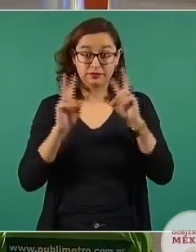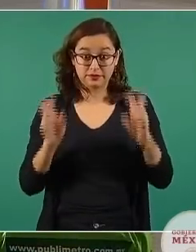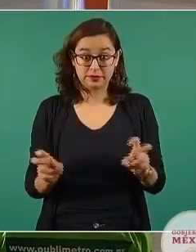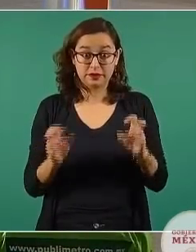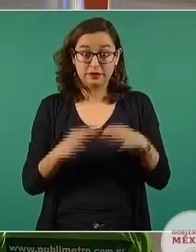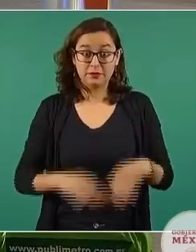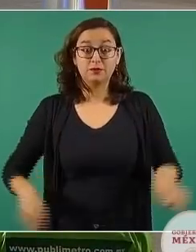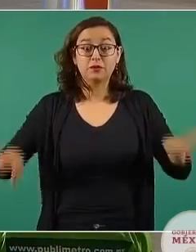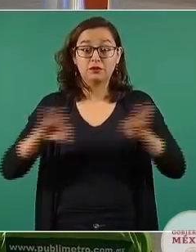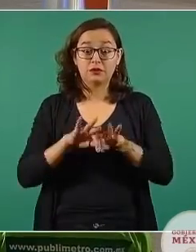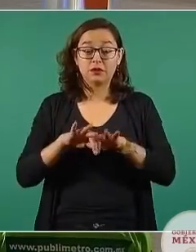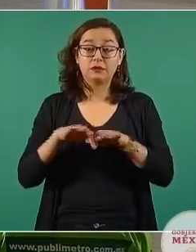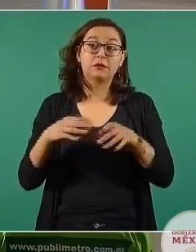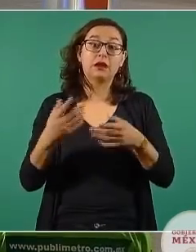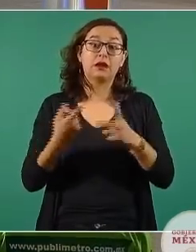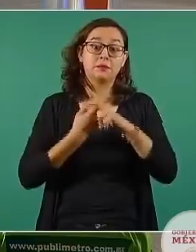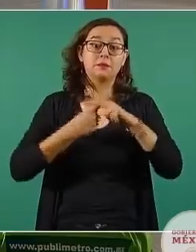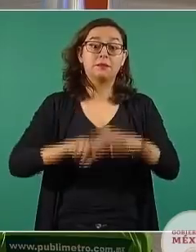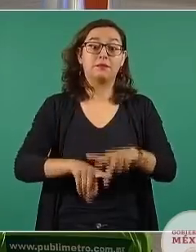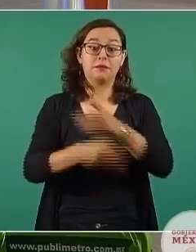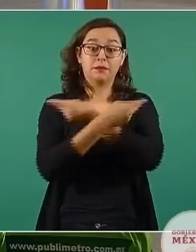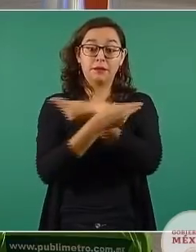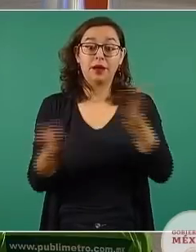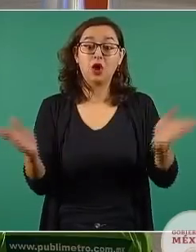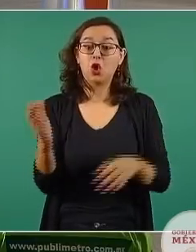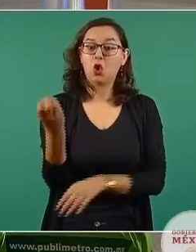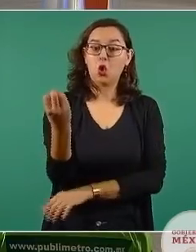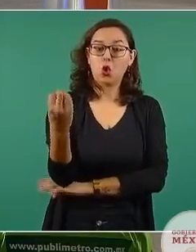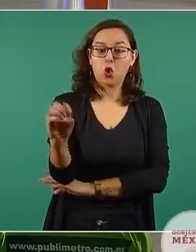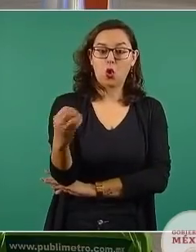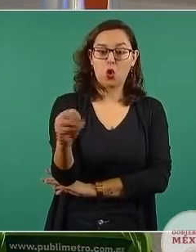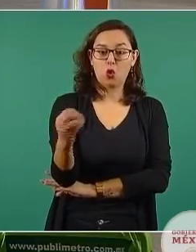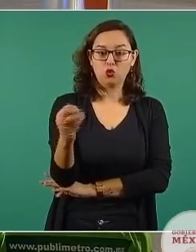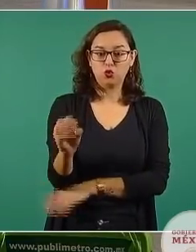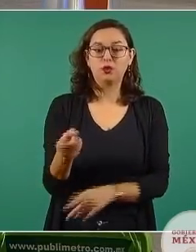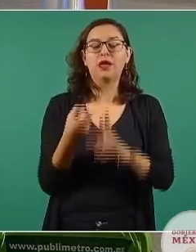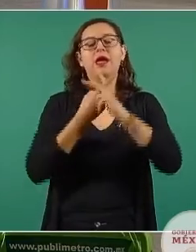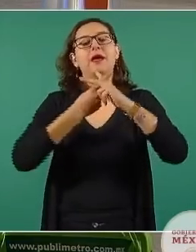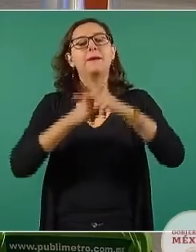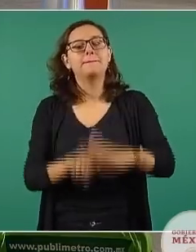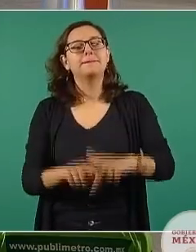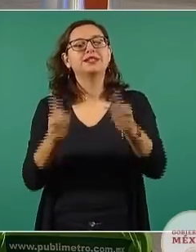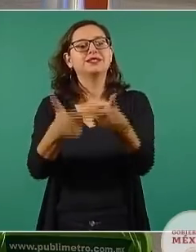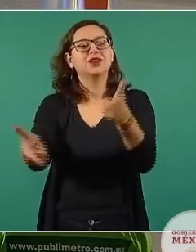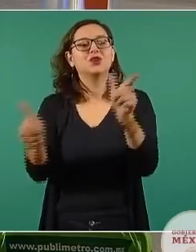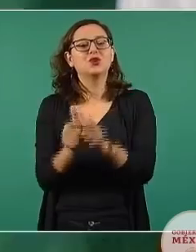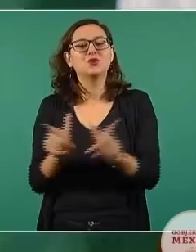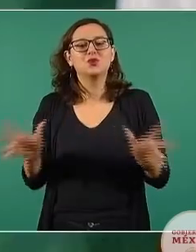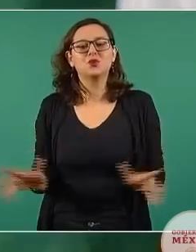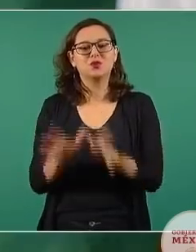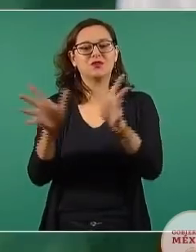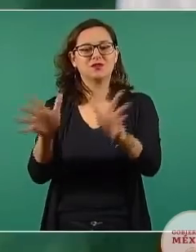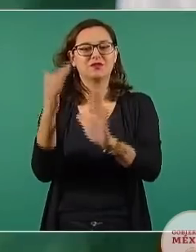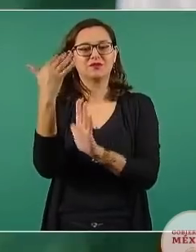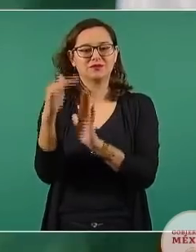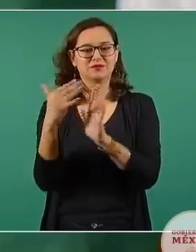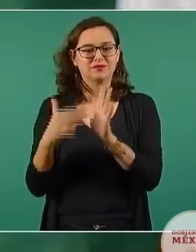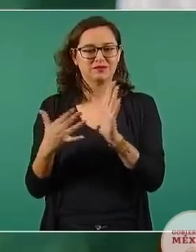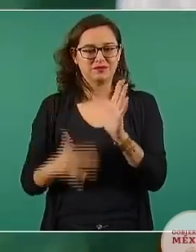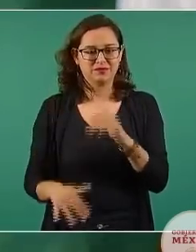octubre, hasta octubre, cuando empiezan planes piloto de fomento a la lectura en lo que llamamos la república de los